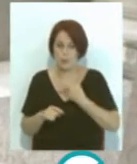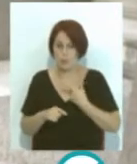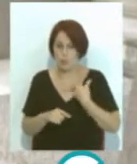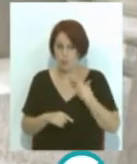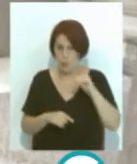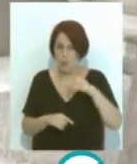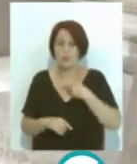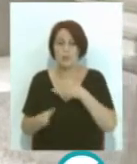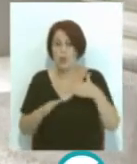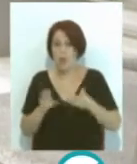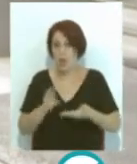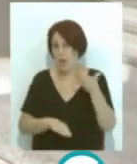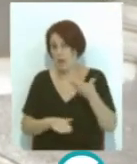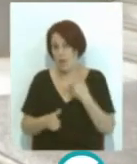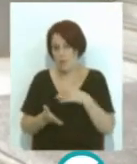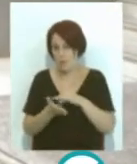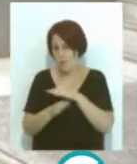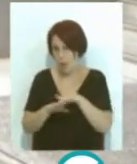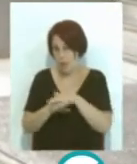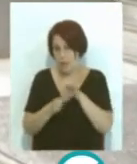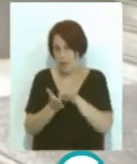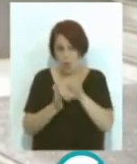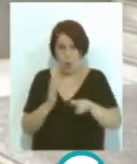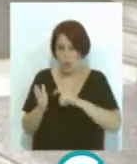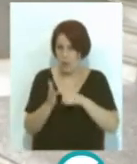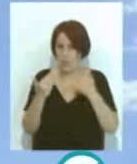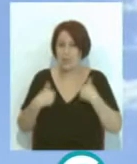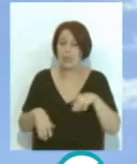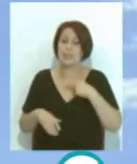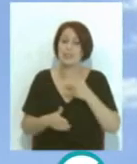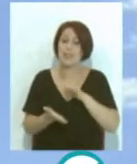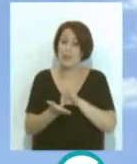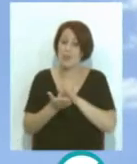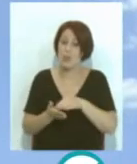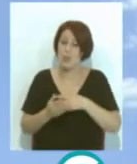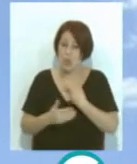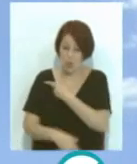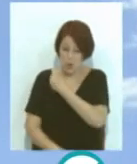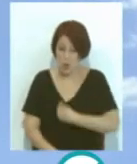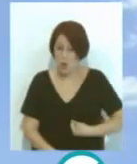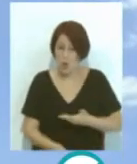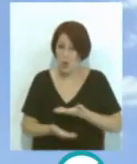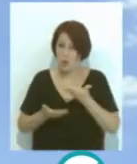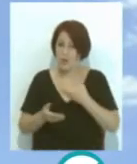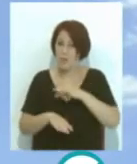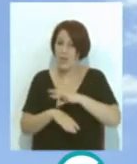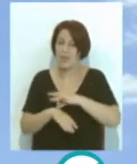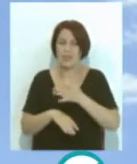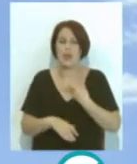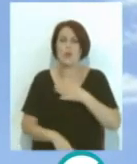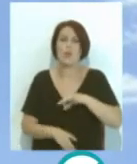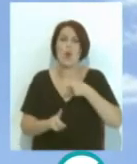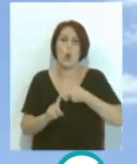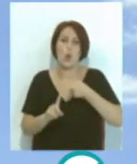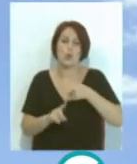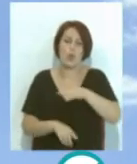y en la alta tendremos ya toda la playa con todos sus servicios completos. En cuanto a los servicios de socorrismo y asistencia médica estarán disponibles los